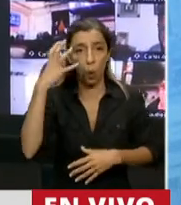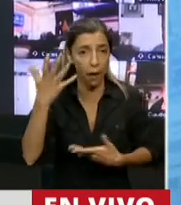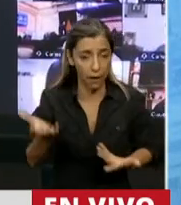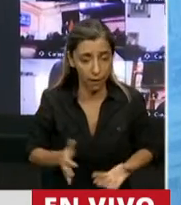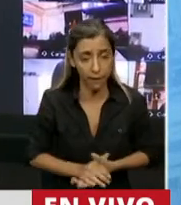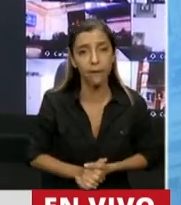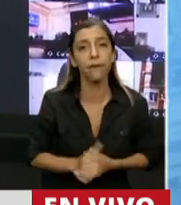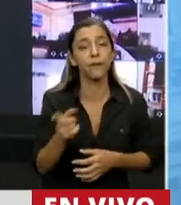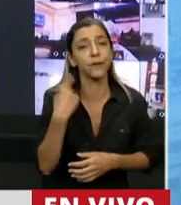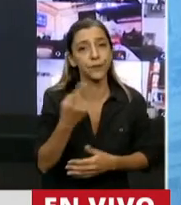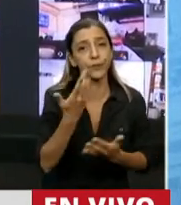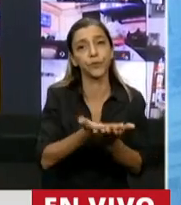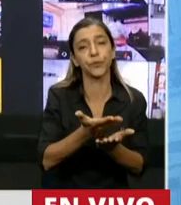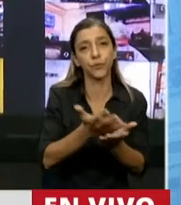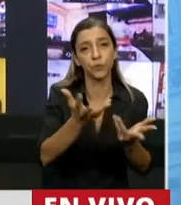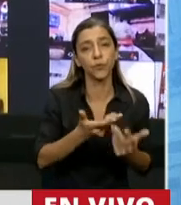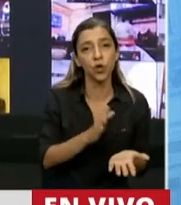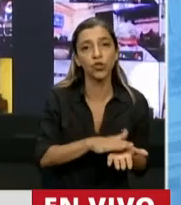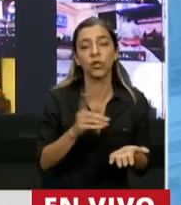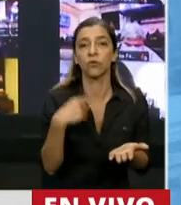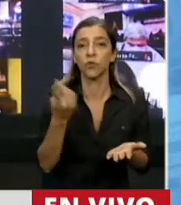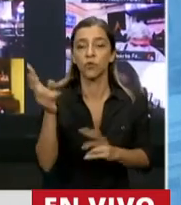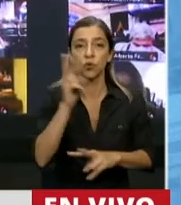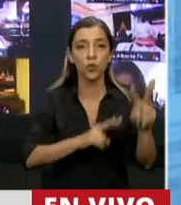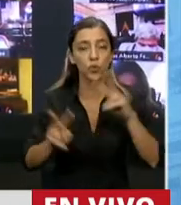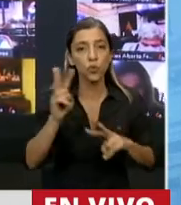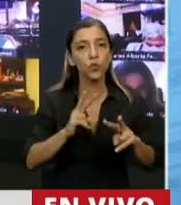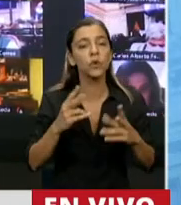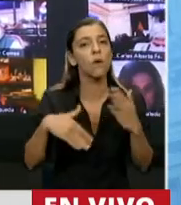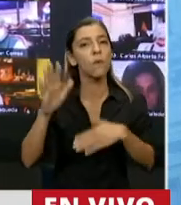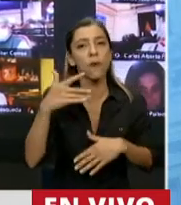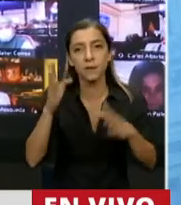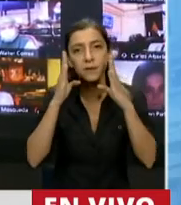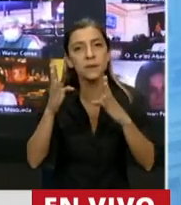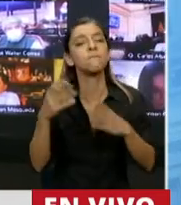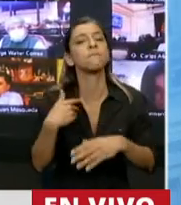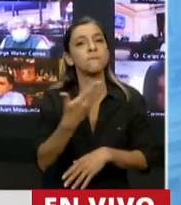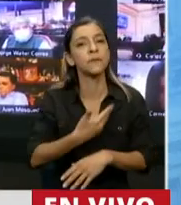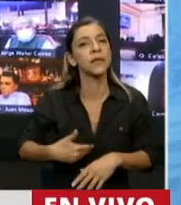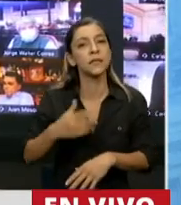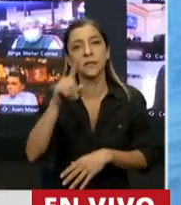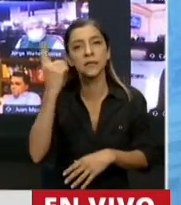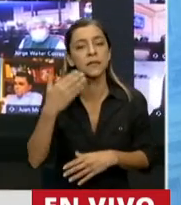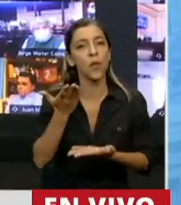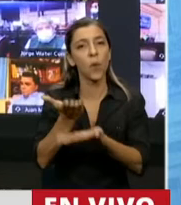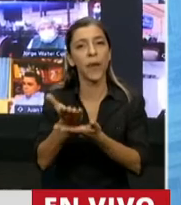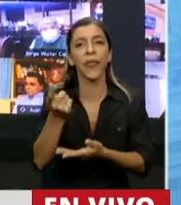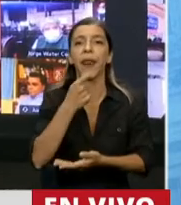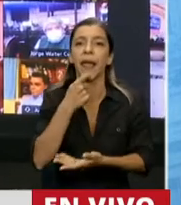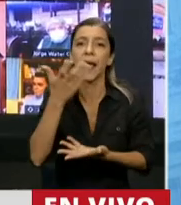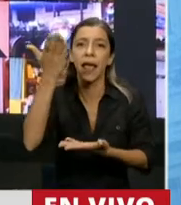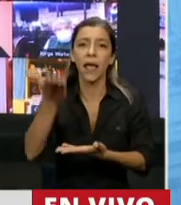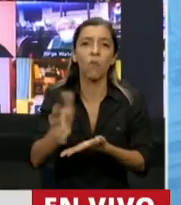venimos a traer en discusión, lo que busca es simplemente pedirle al Estado, una vez más, como lo venimos haciendo en distintos temas, que dé el ejemplo.